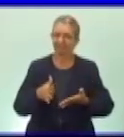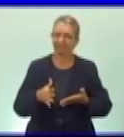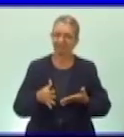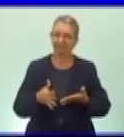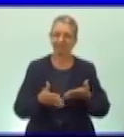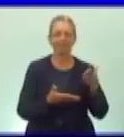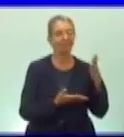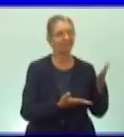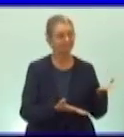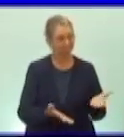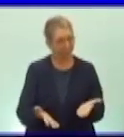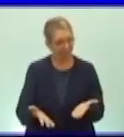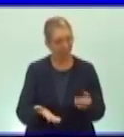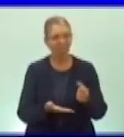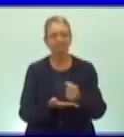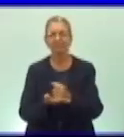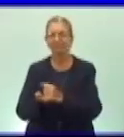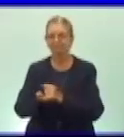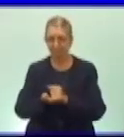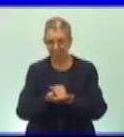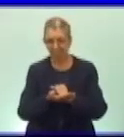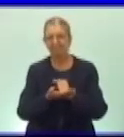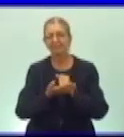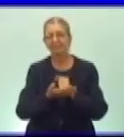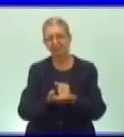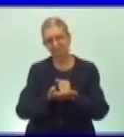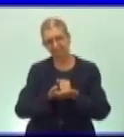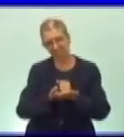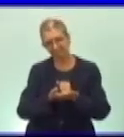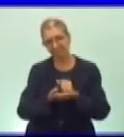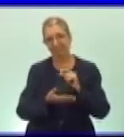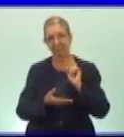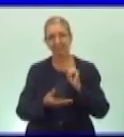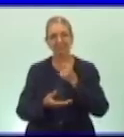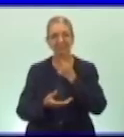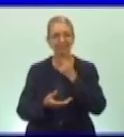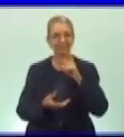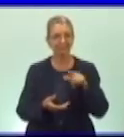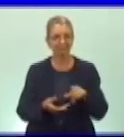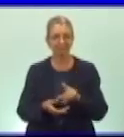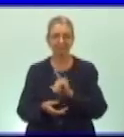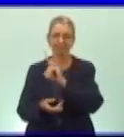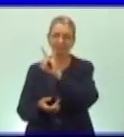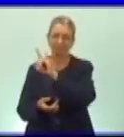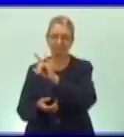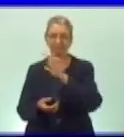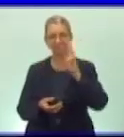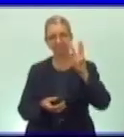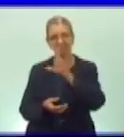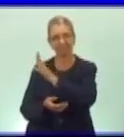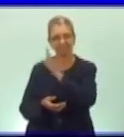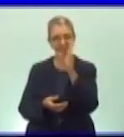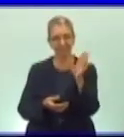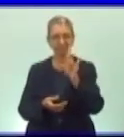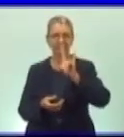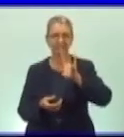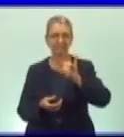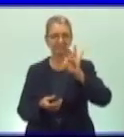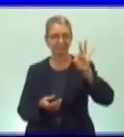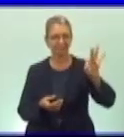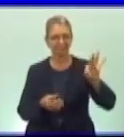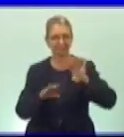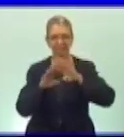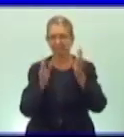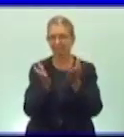cortesía y solidaridad. Los ejemplos los tienes de las páginas 93 a la 98 de tu libro del